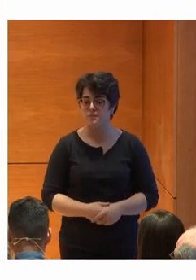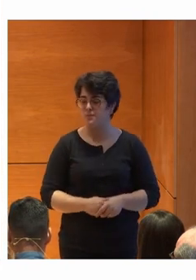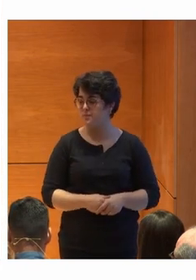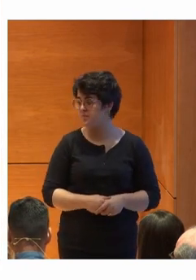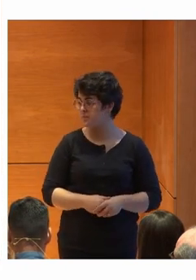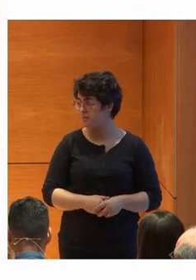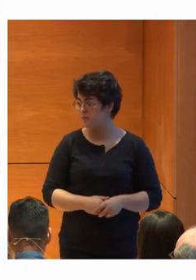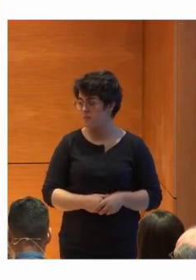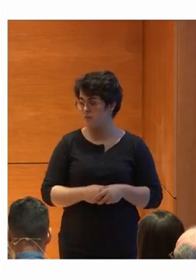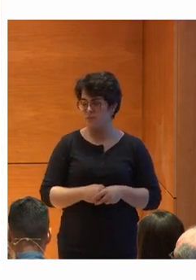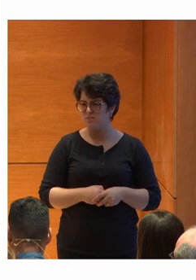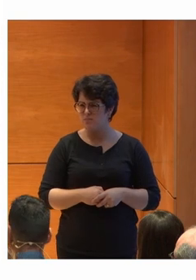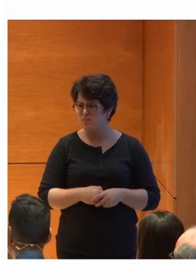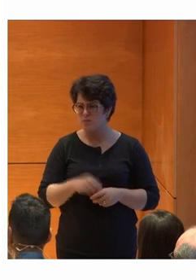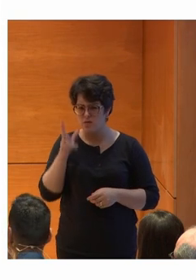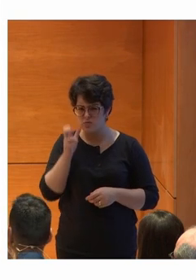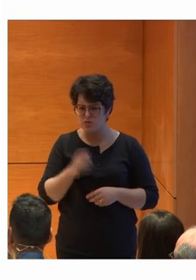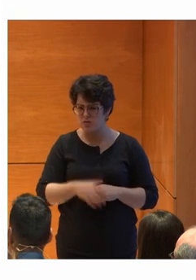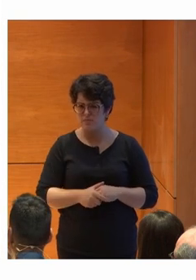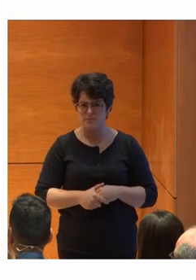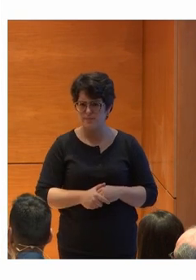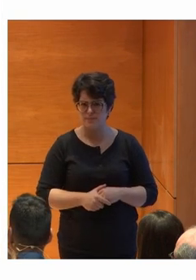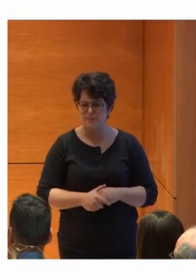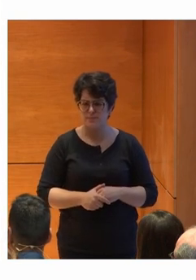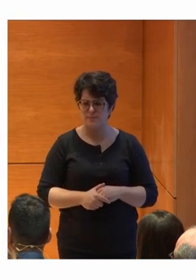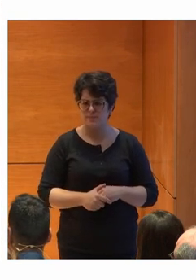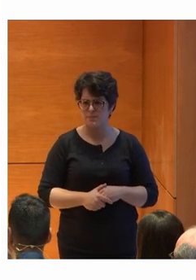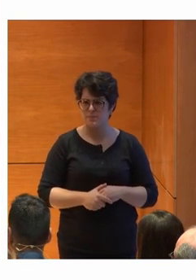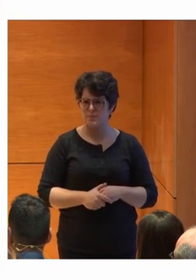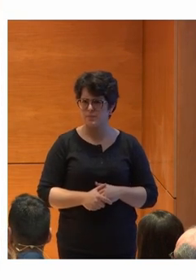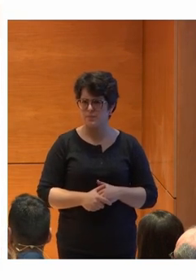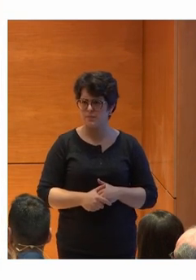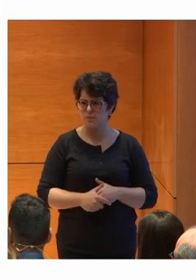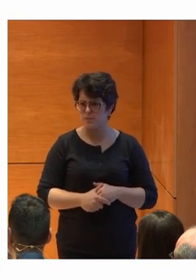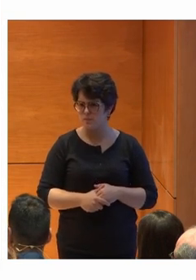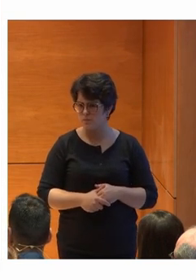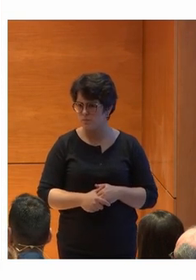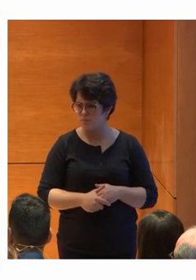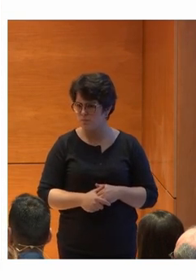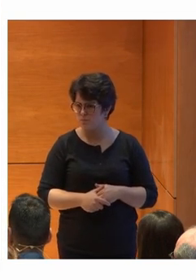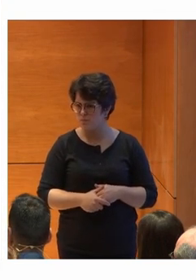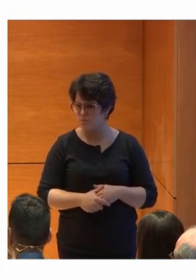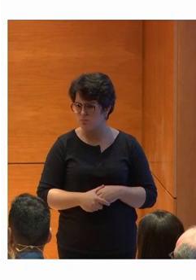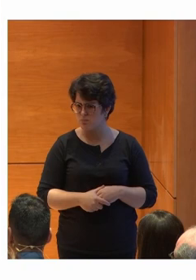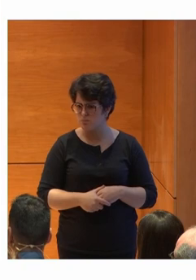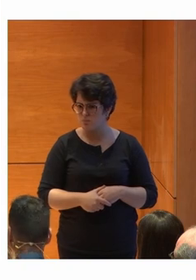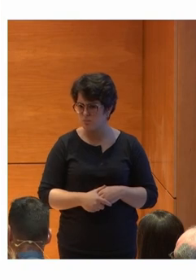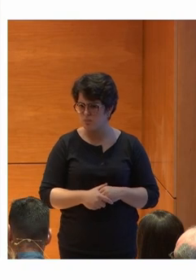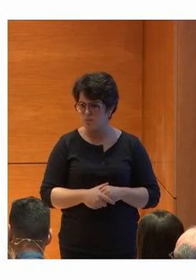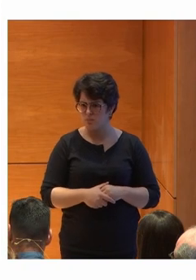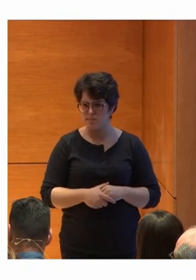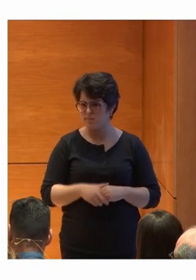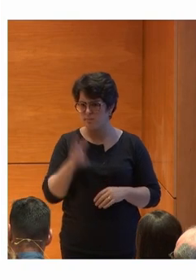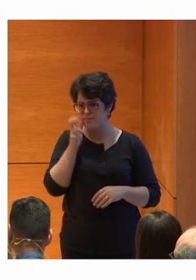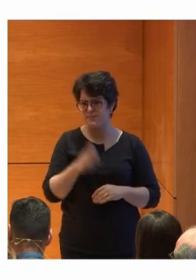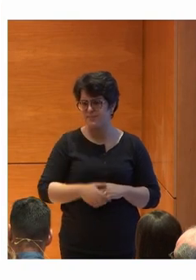Estamos apostando a esta nueva tecnología Donde ellos van a sentirse más libres, más escuchados No van a sentirse en una burbuja como lo hicieron anteriormente Con los gastos de